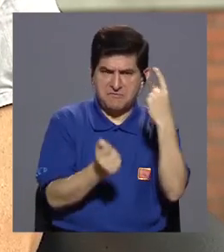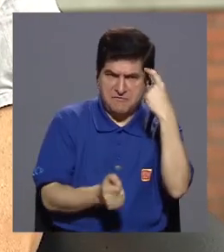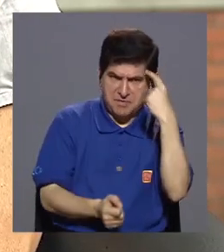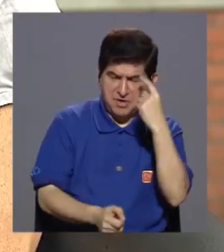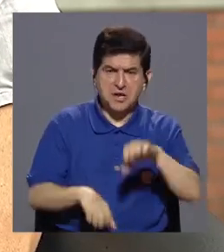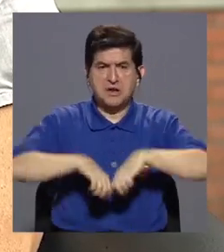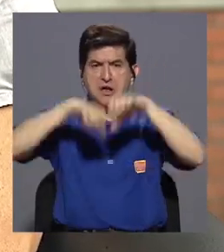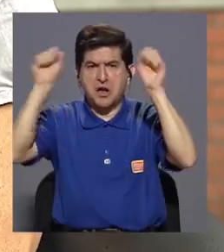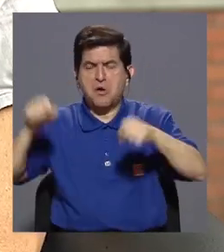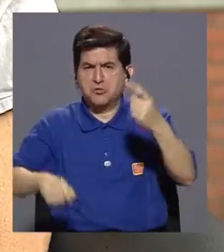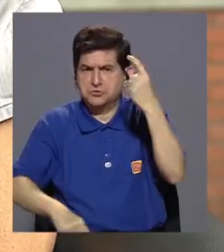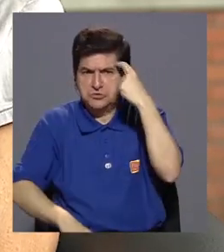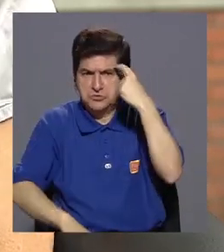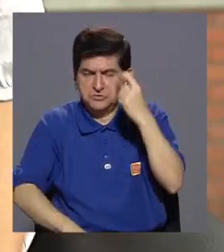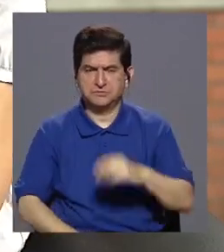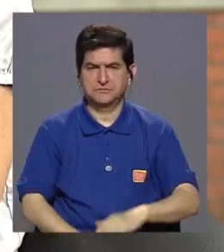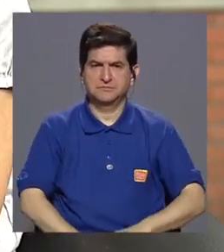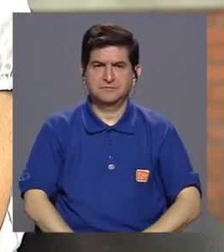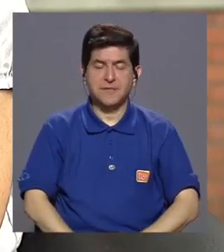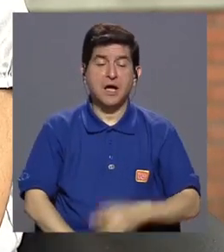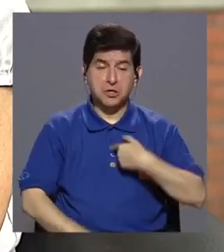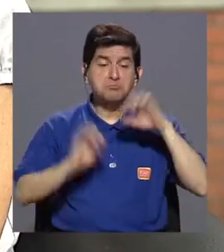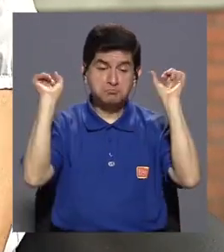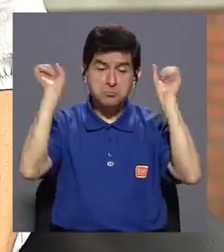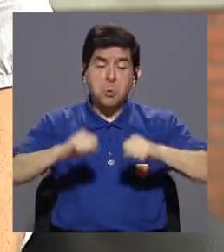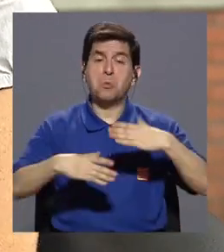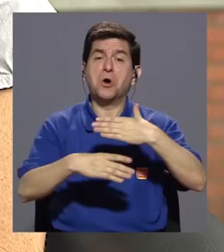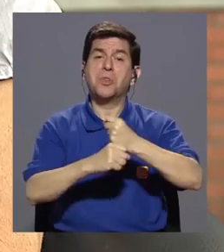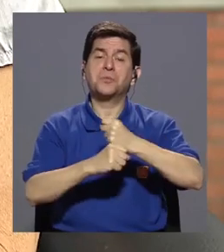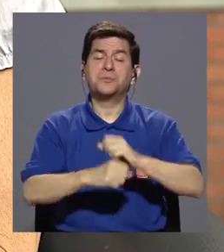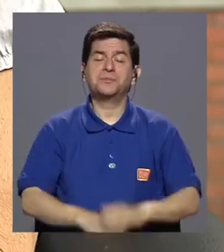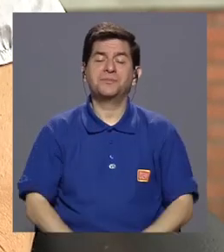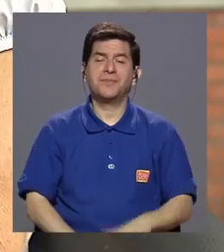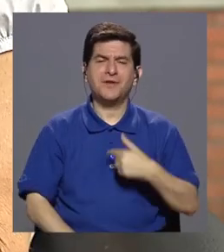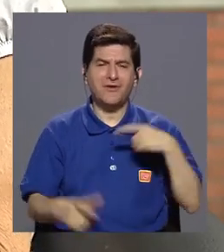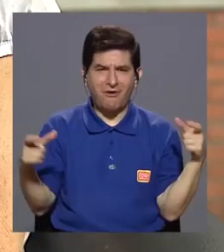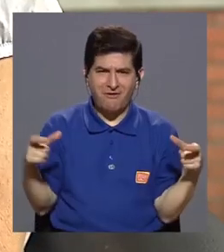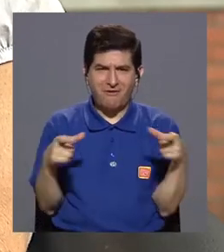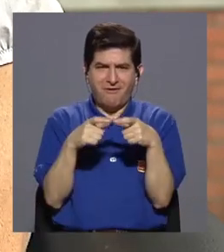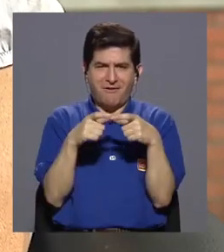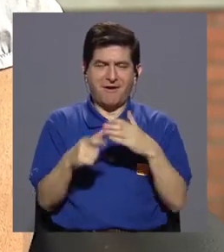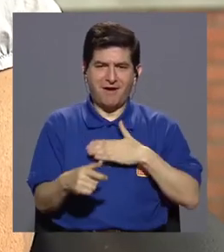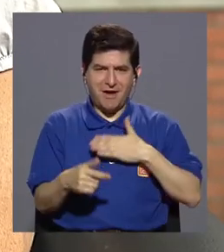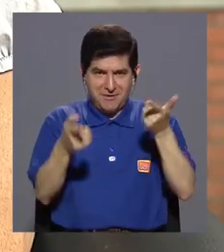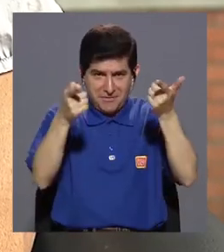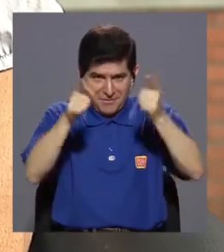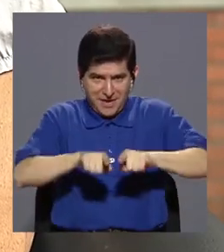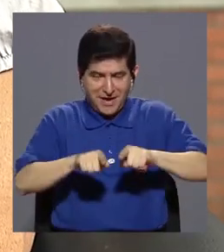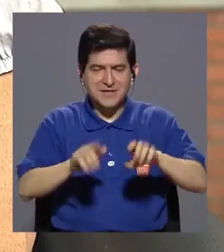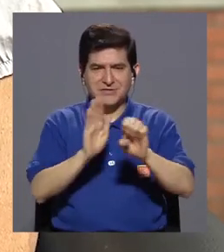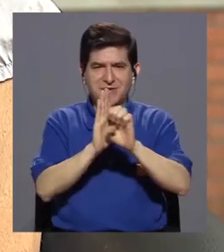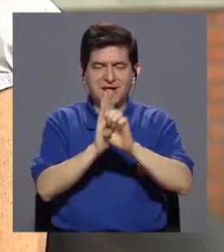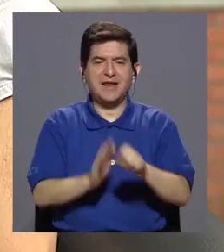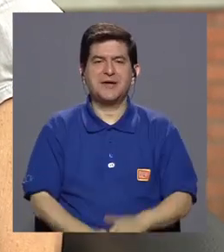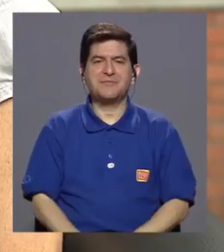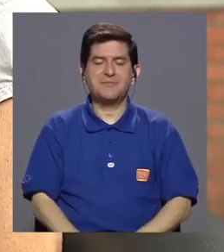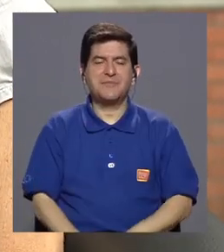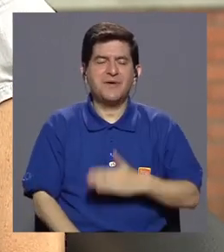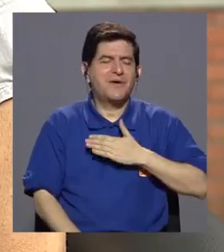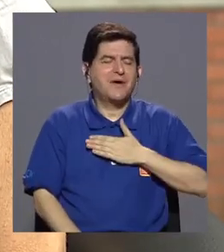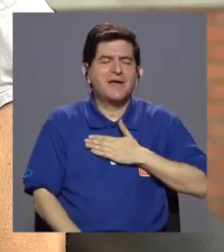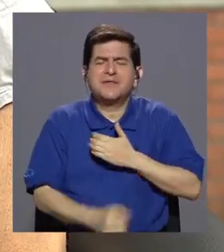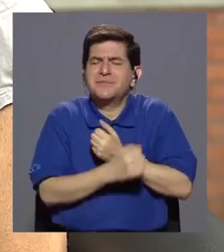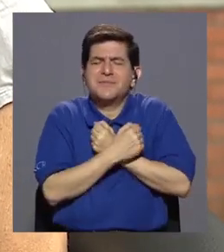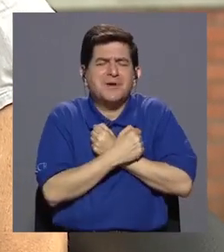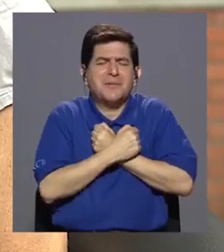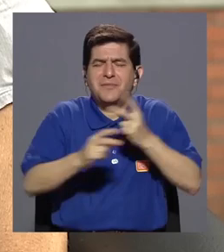que mi sistema piensa, entonces, lo puedo hacer. Y entonces, estoy conectada, en mi caso, en este ejemplo, esta es la pasión de mi vida,